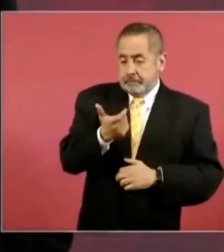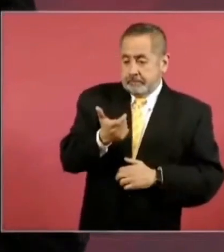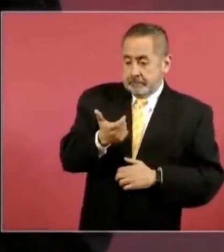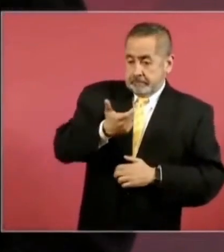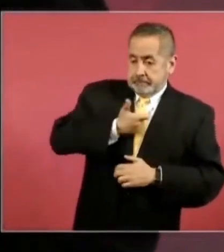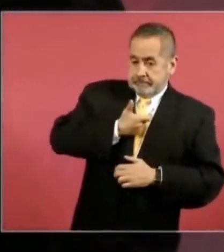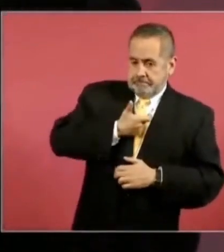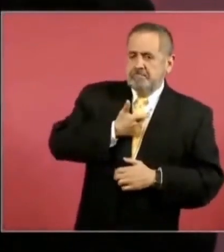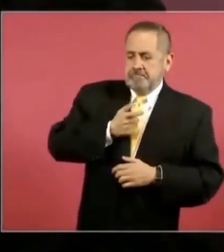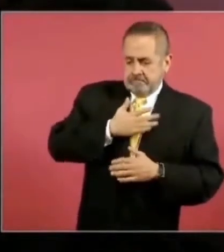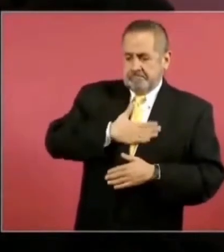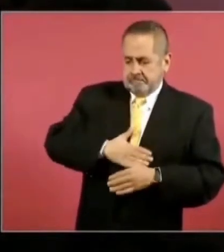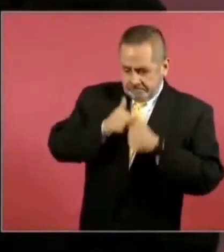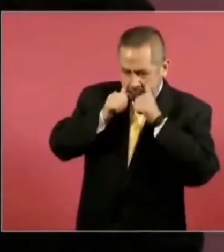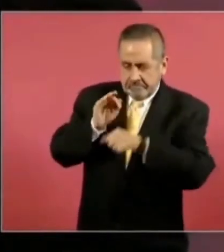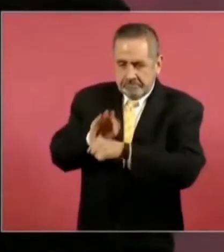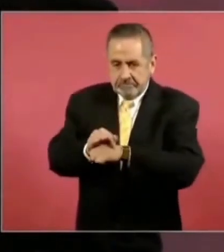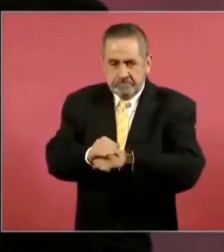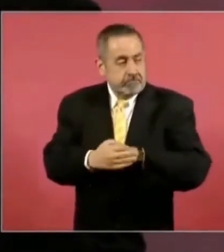o el influyentismo.